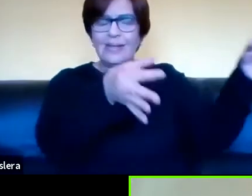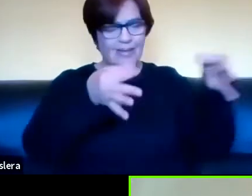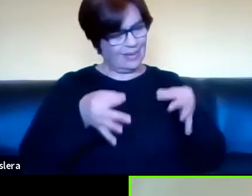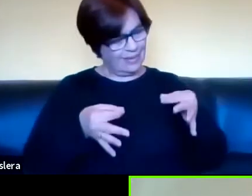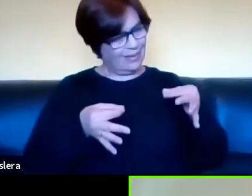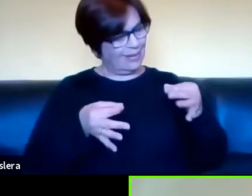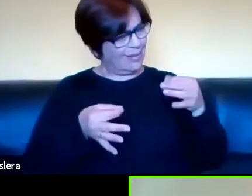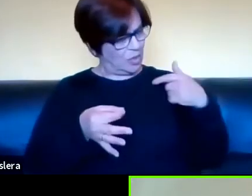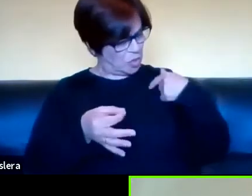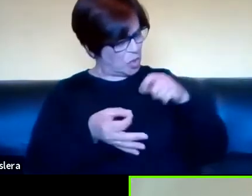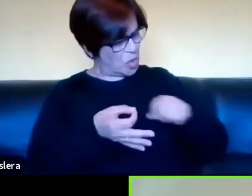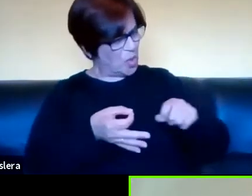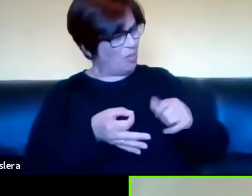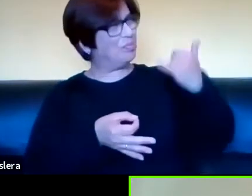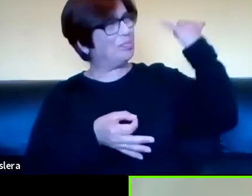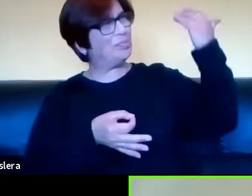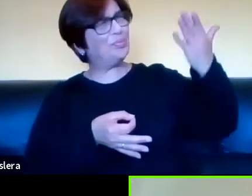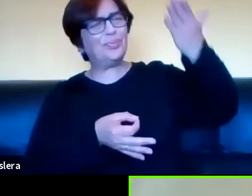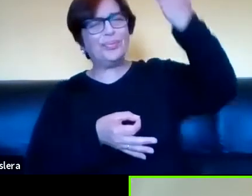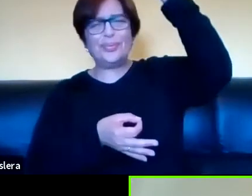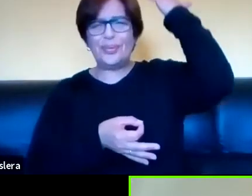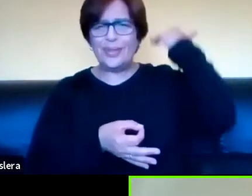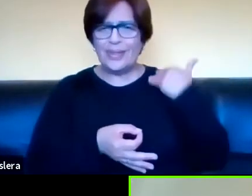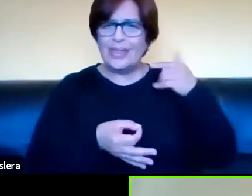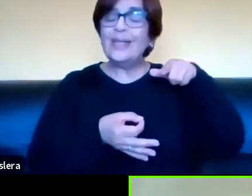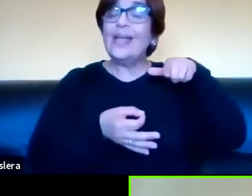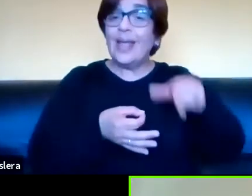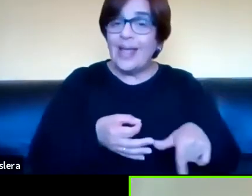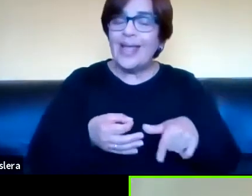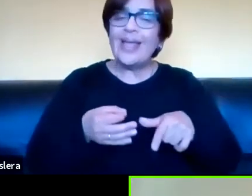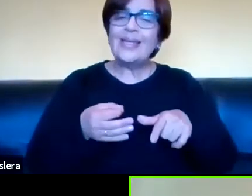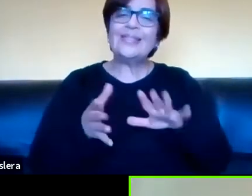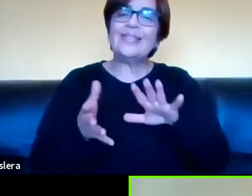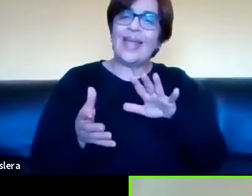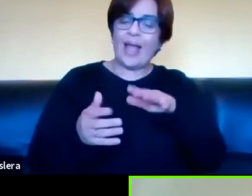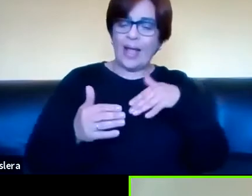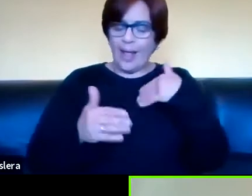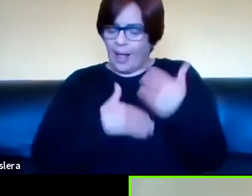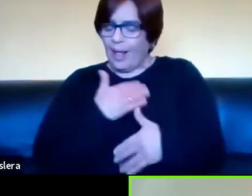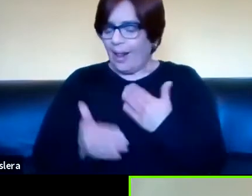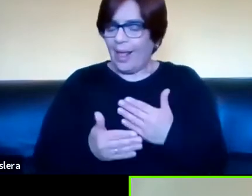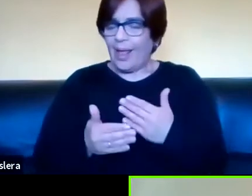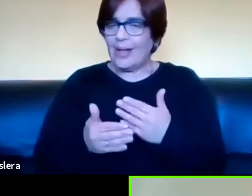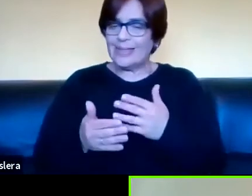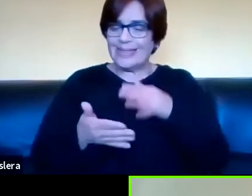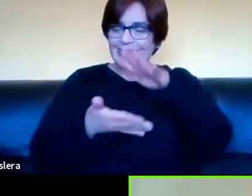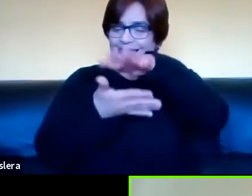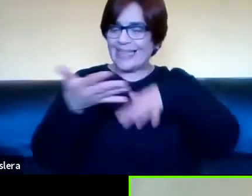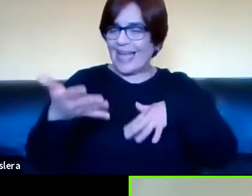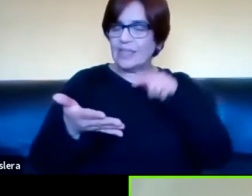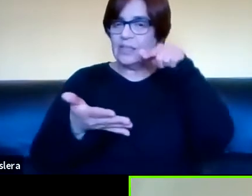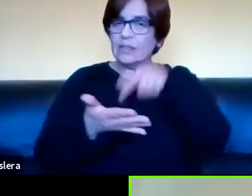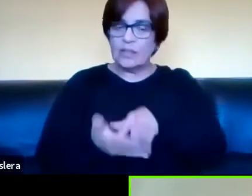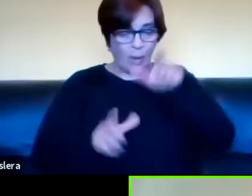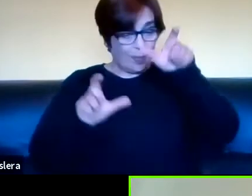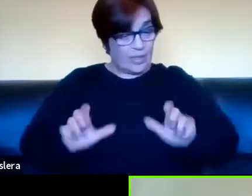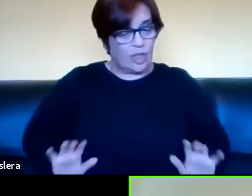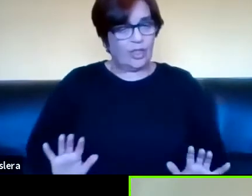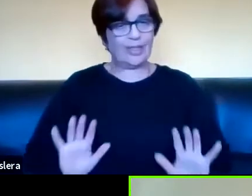aun cuando lo escribí yo mismo. O sea que hay un proceso de ajenidad en relación del texto con quien lo produce.